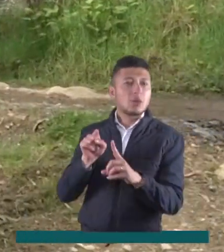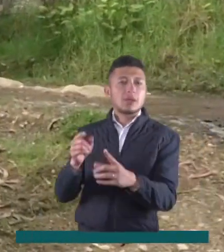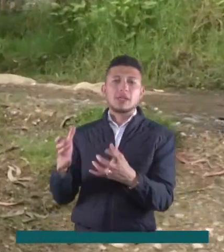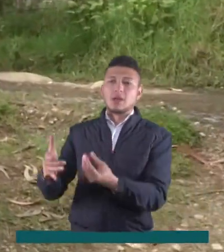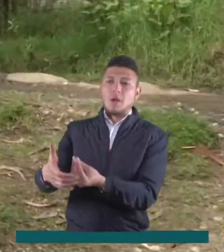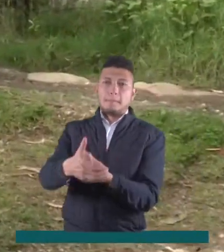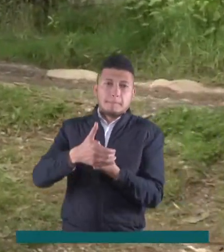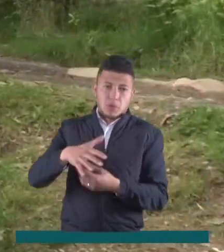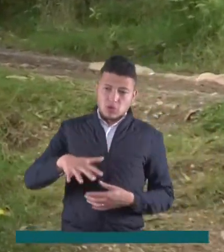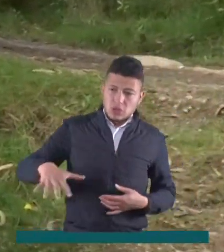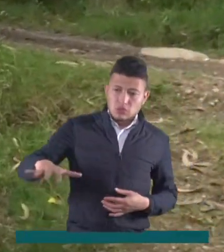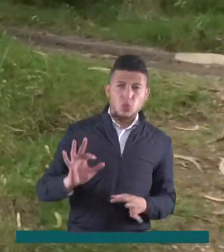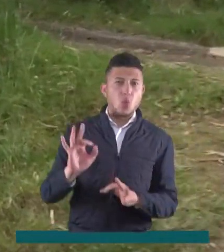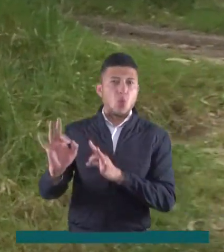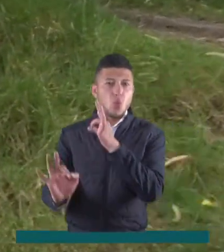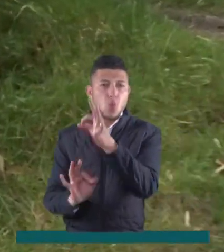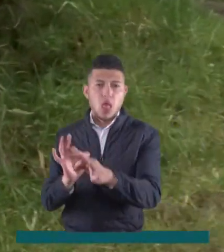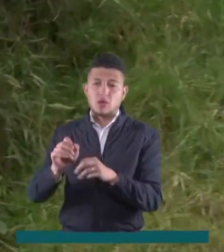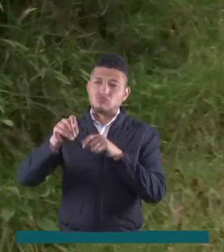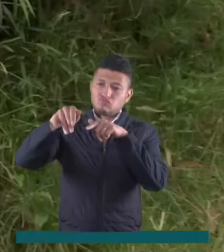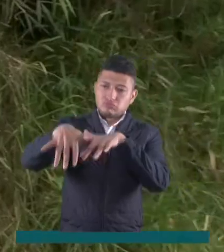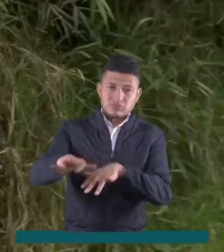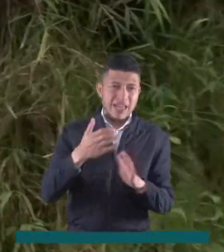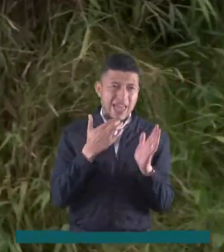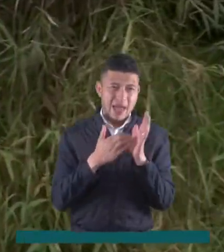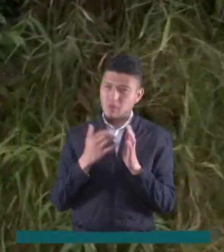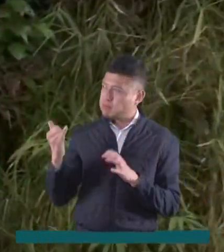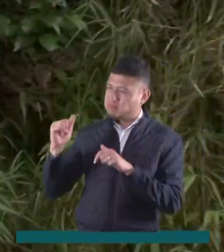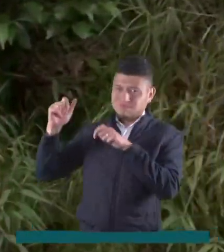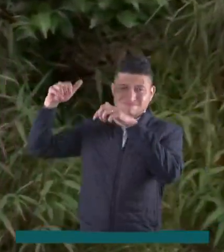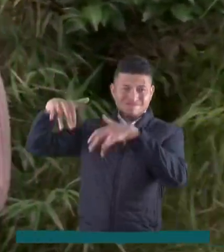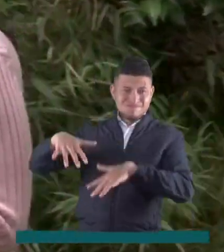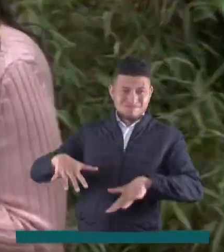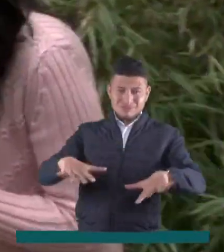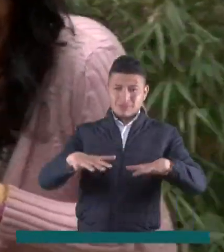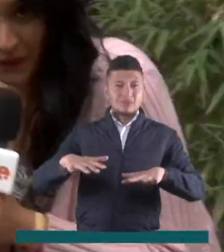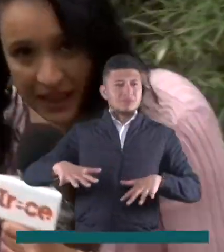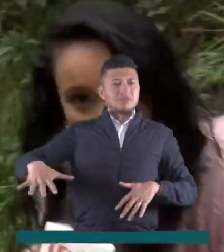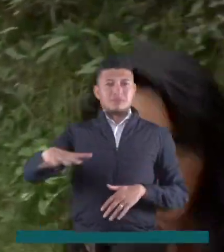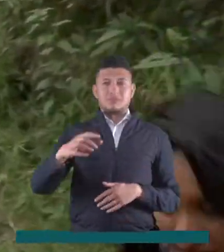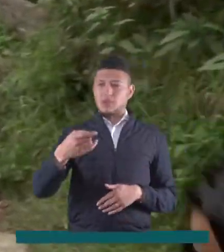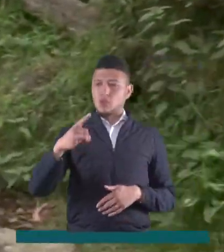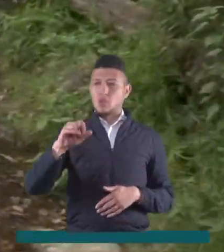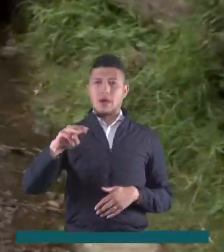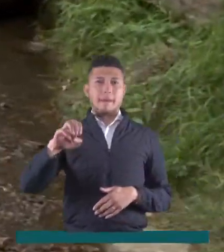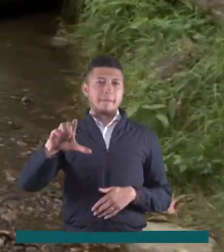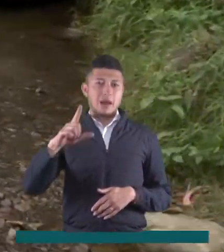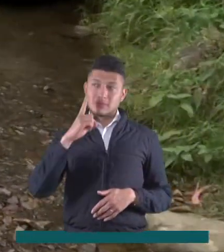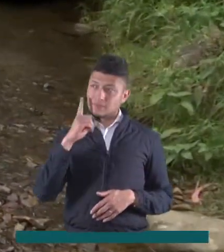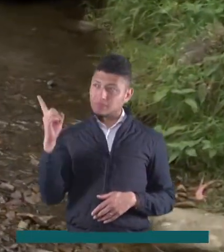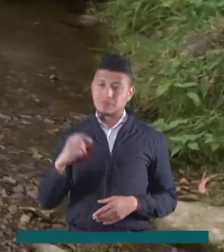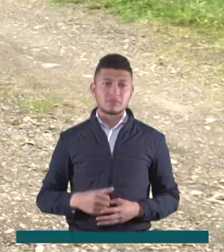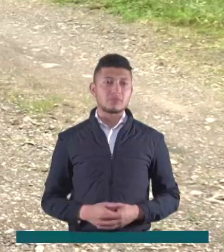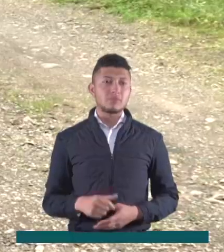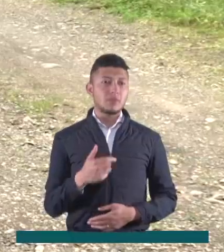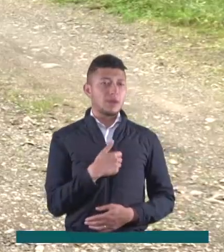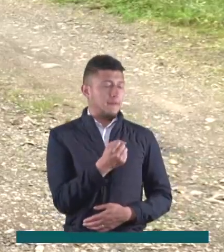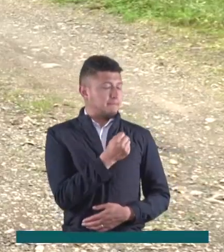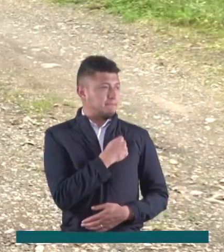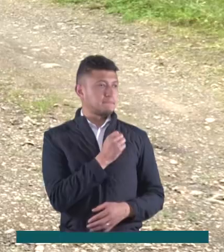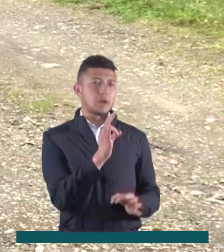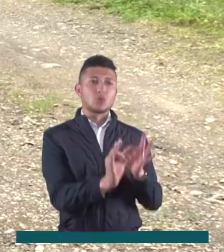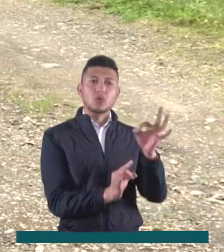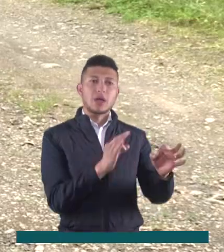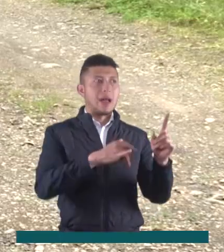cabo buscan proteger y conservar fuentes hídricas como el de esta quebrada ubicada en la vereda Guamal. Me gusta el medio ambiente,